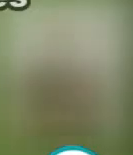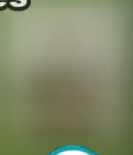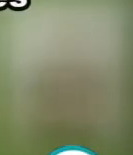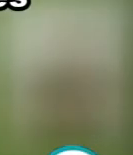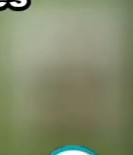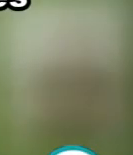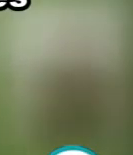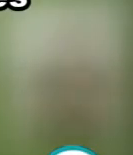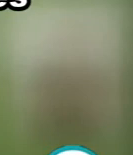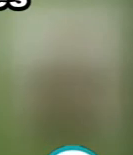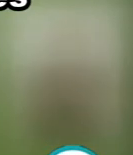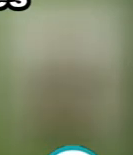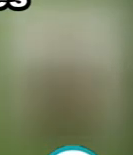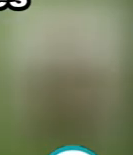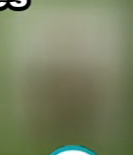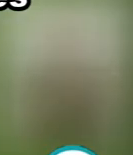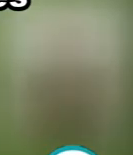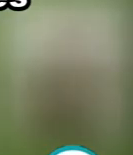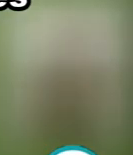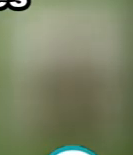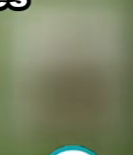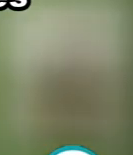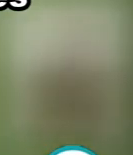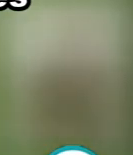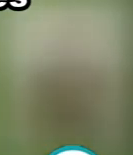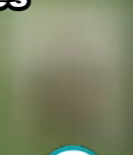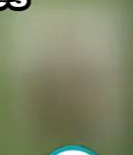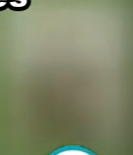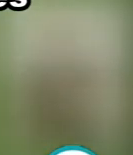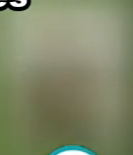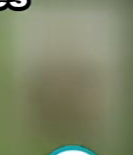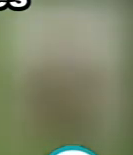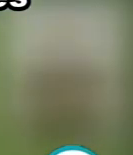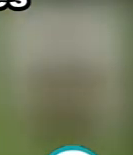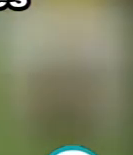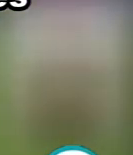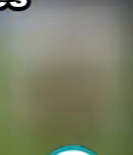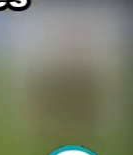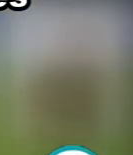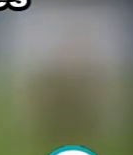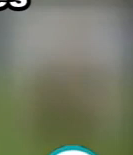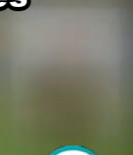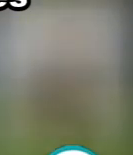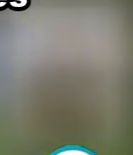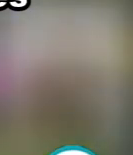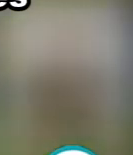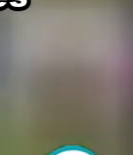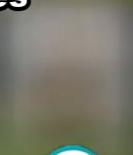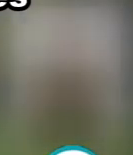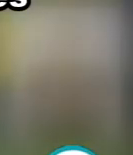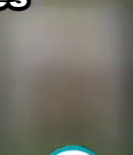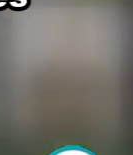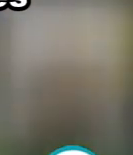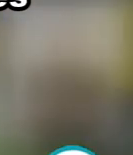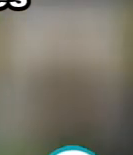una acción a pelota parada en el primer periodo. Iván Alexco igualaría para los de Cervera en la segunda mitad. Un penalti claro de